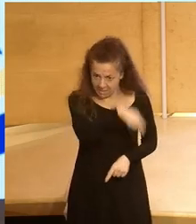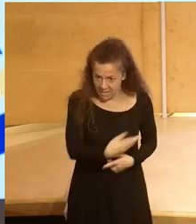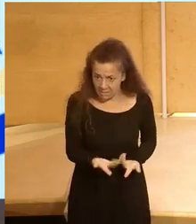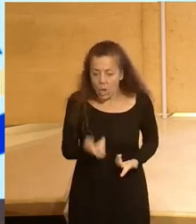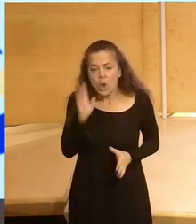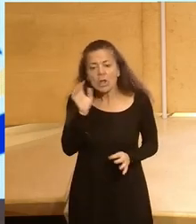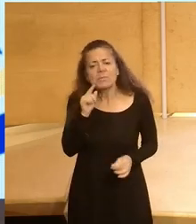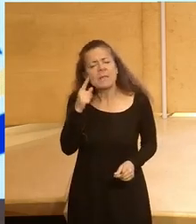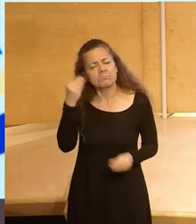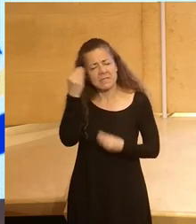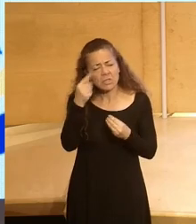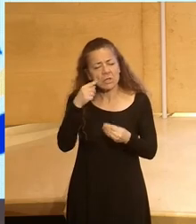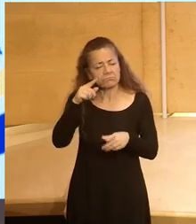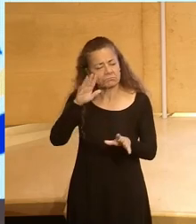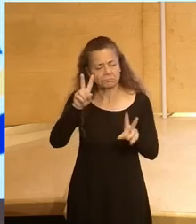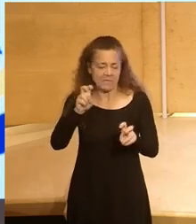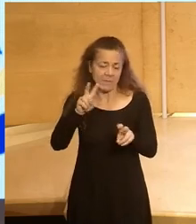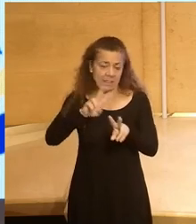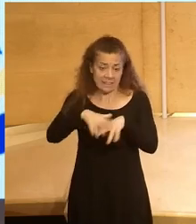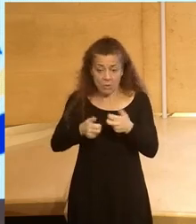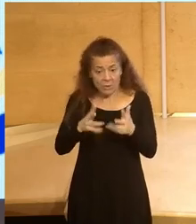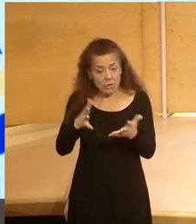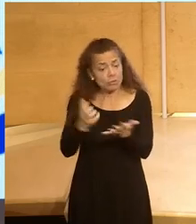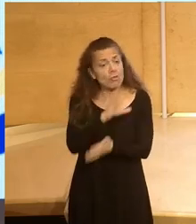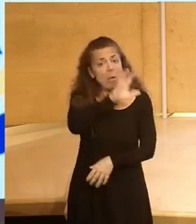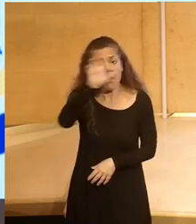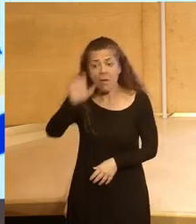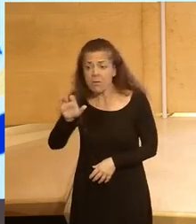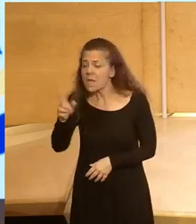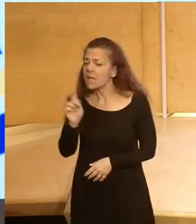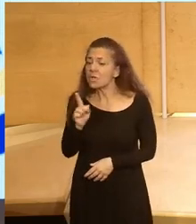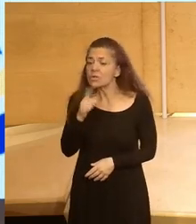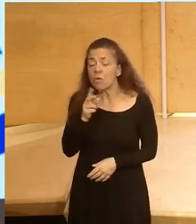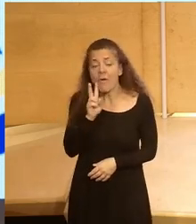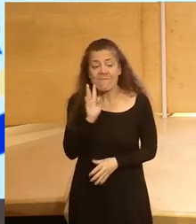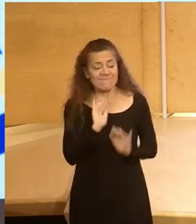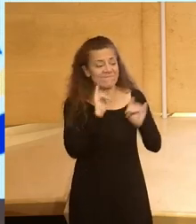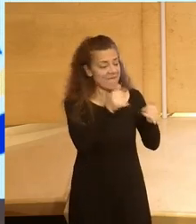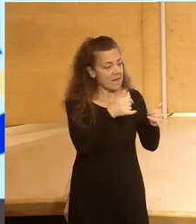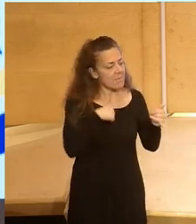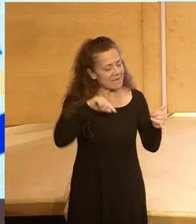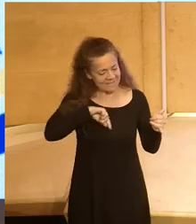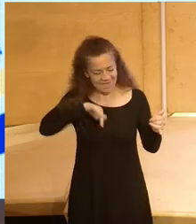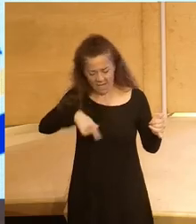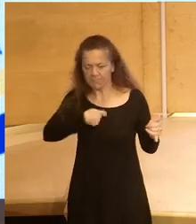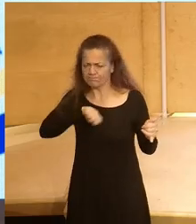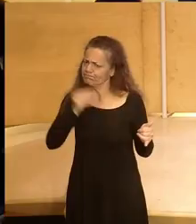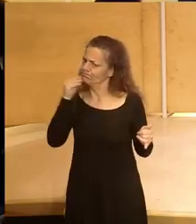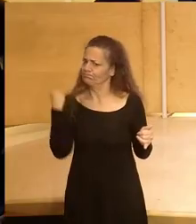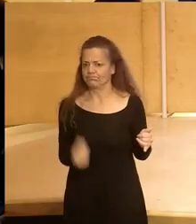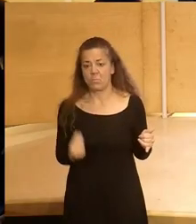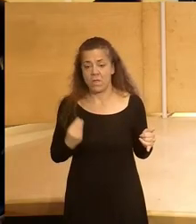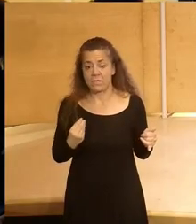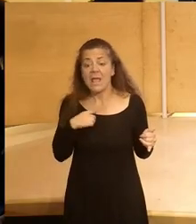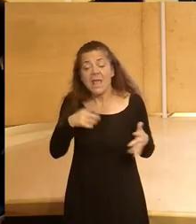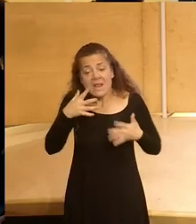obviamente desde el punto de vista democrático en todos los países que al final no hay como irte fuera para darte cuenta de lo bien que estamos aquí y